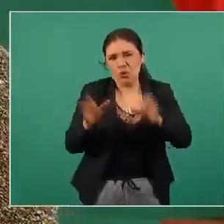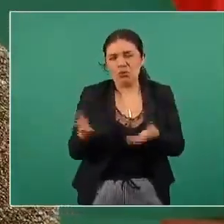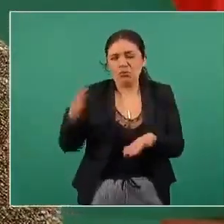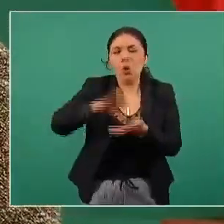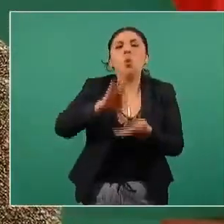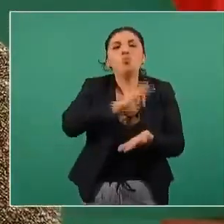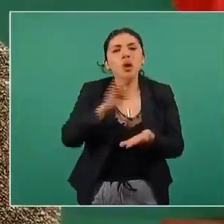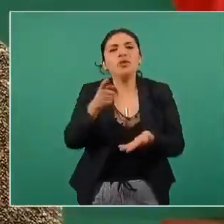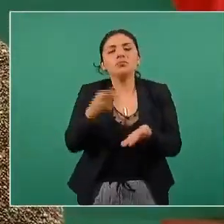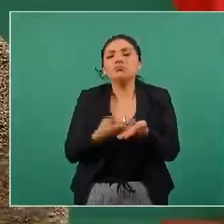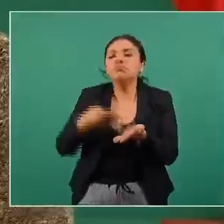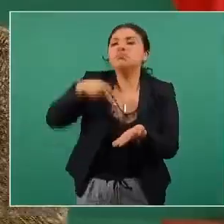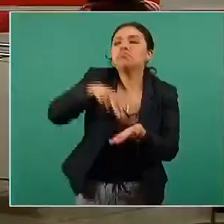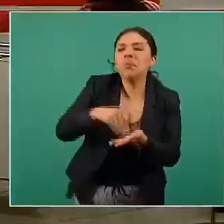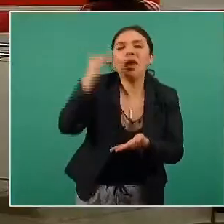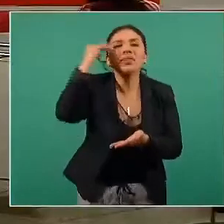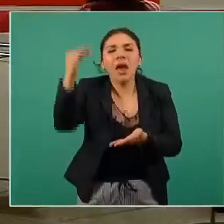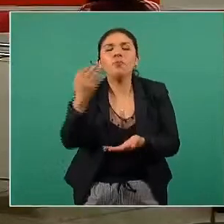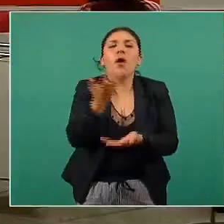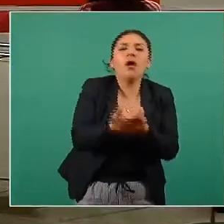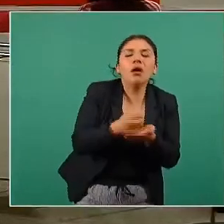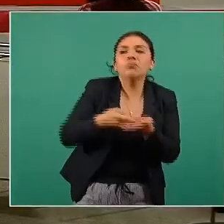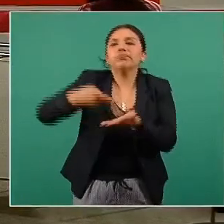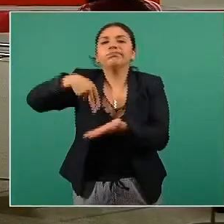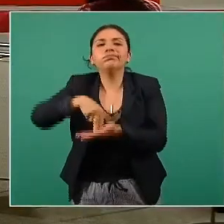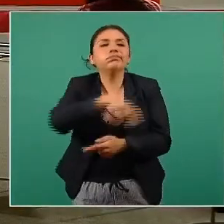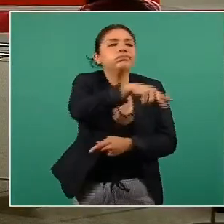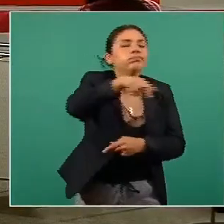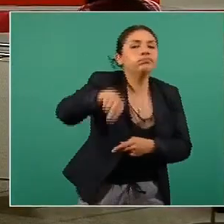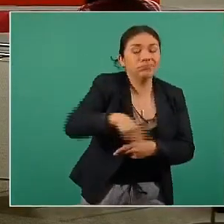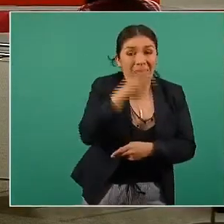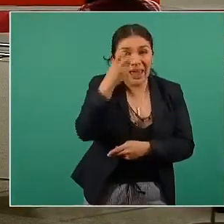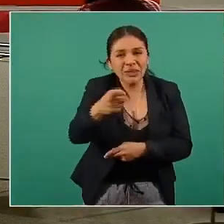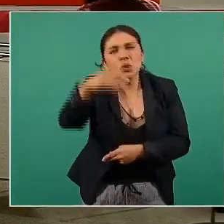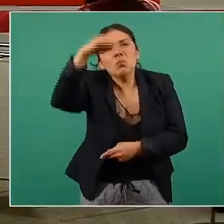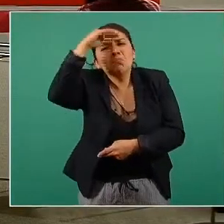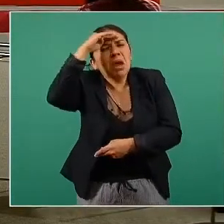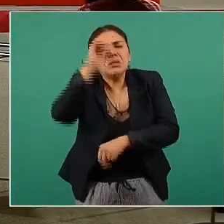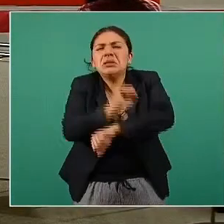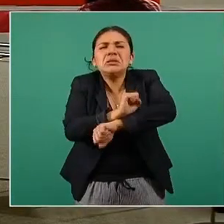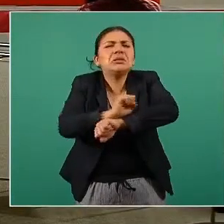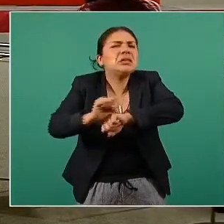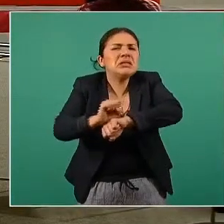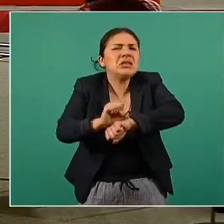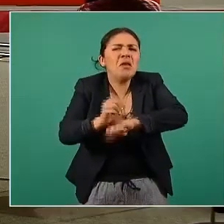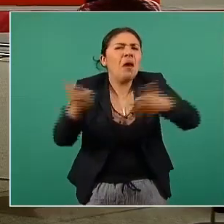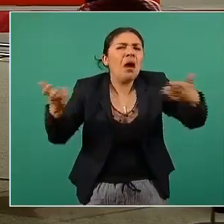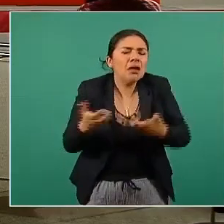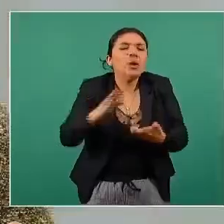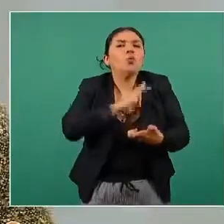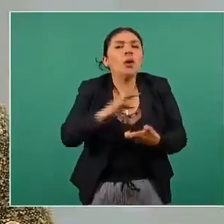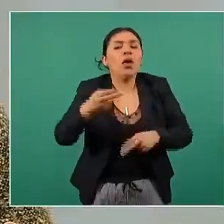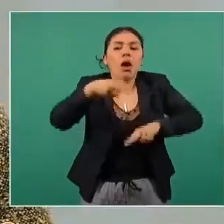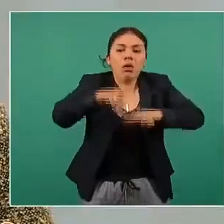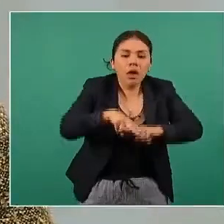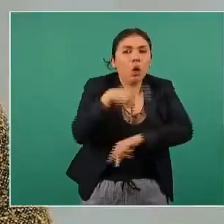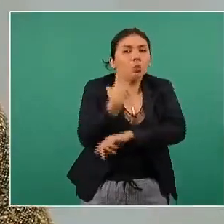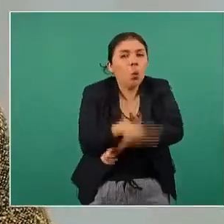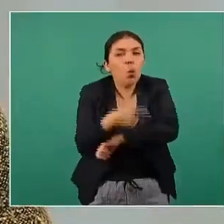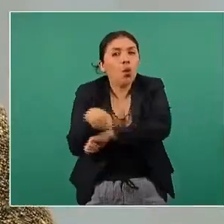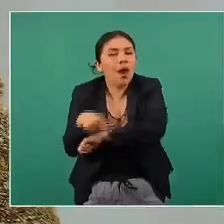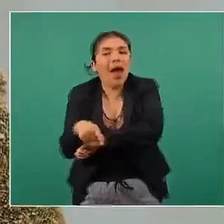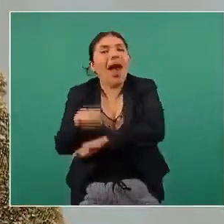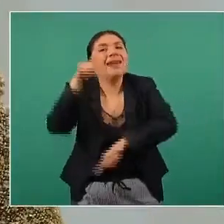parando cada determinado tiempo entonces este tipo de decisiones nos van a ayudar a romper el tiempo sentado